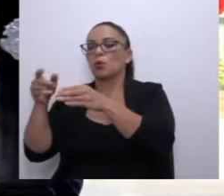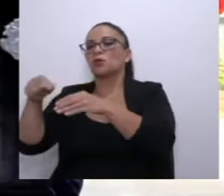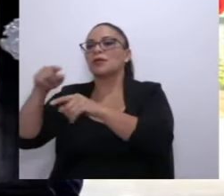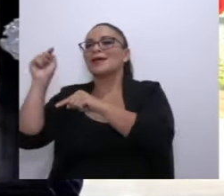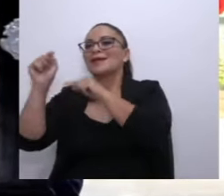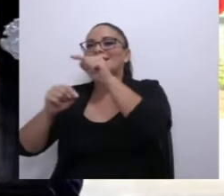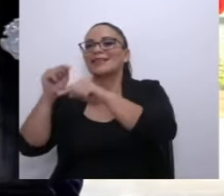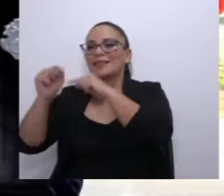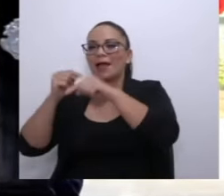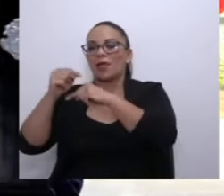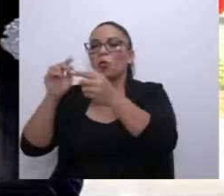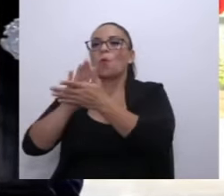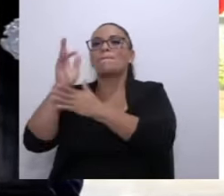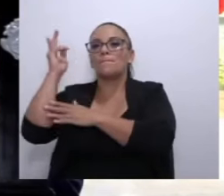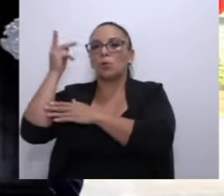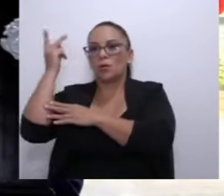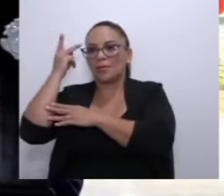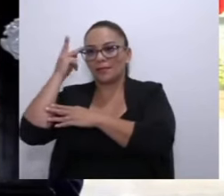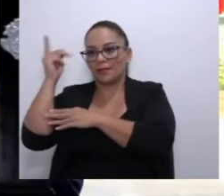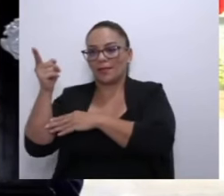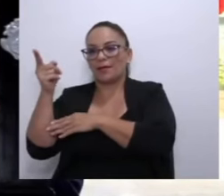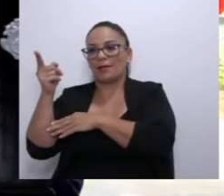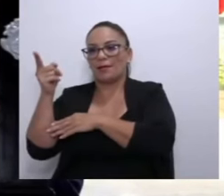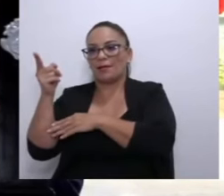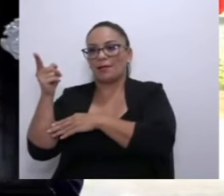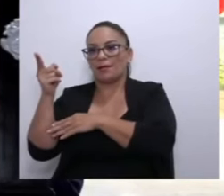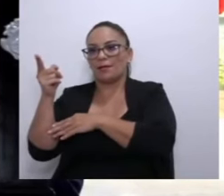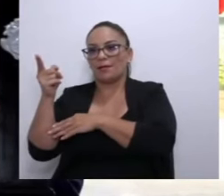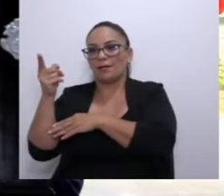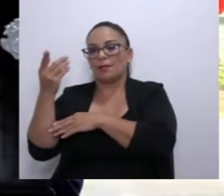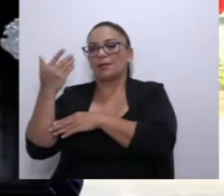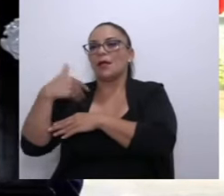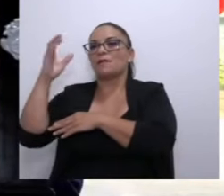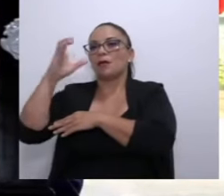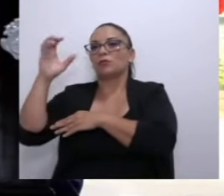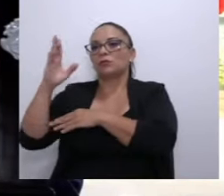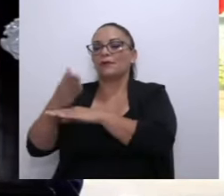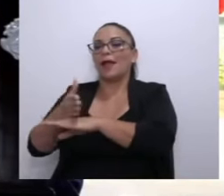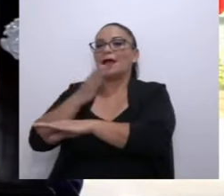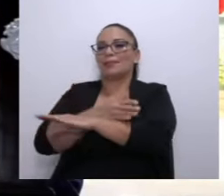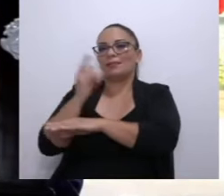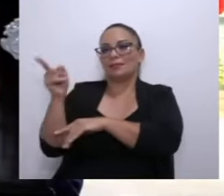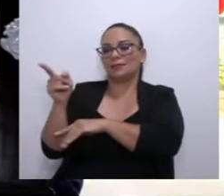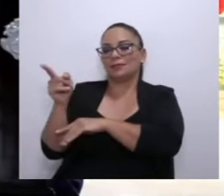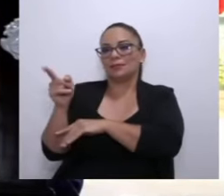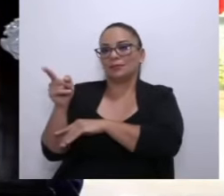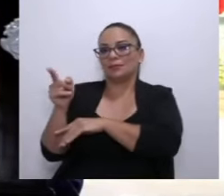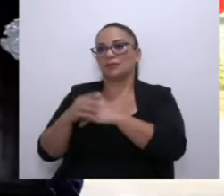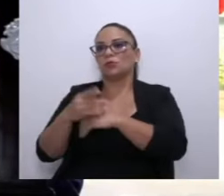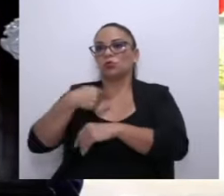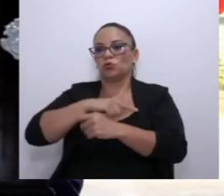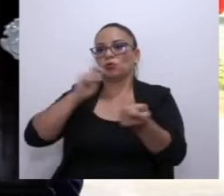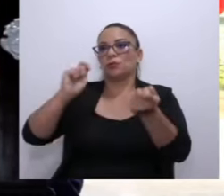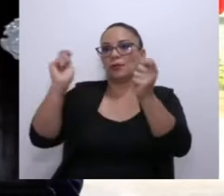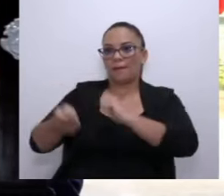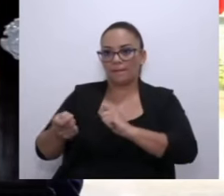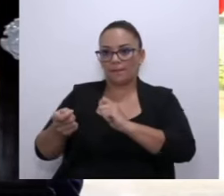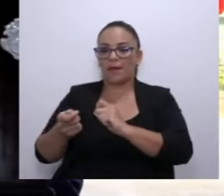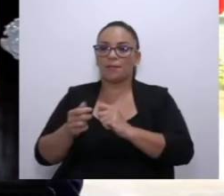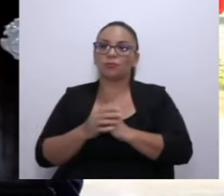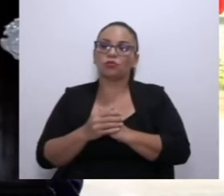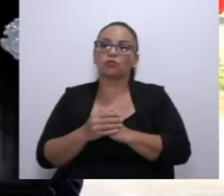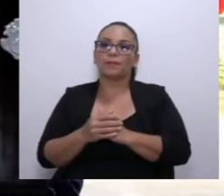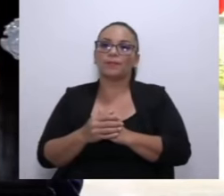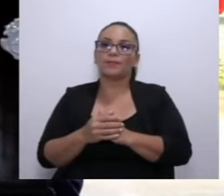política que había en Costa Rica antes de eso. Nosotros la cambiamos y